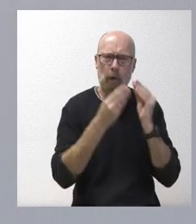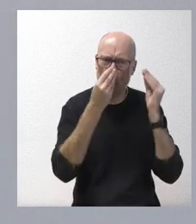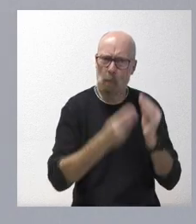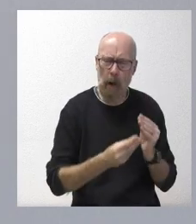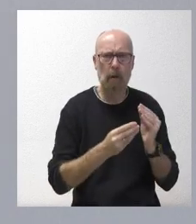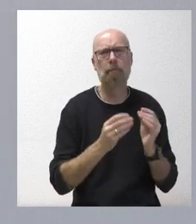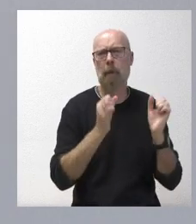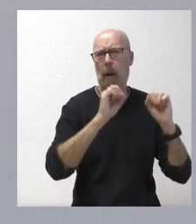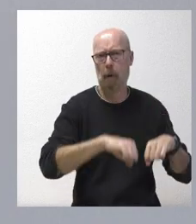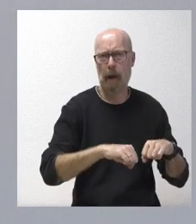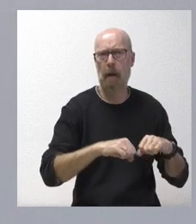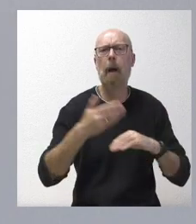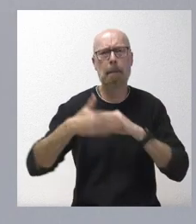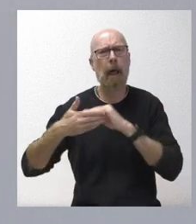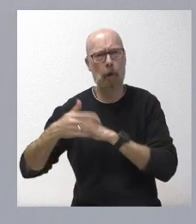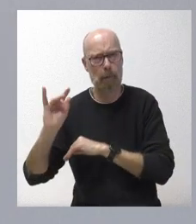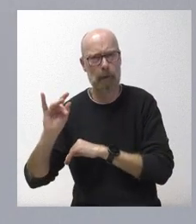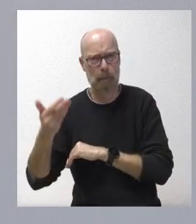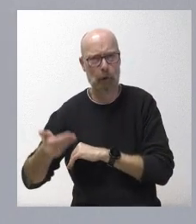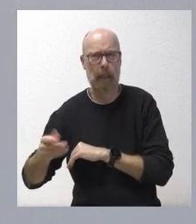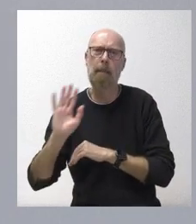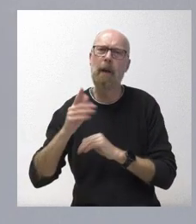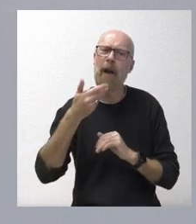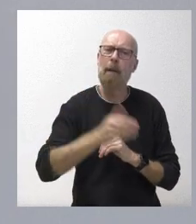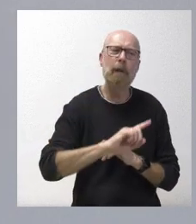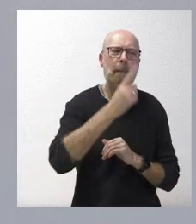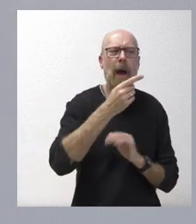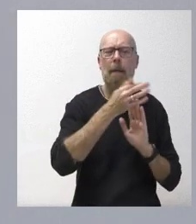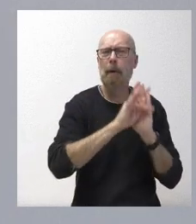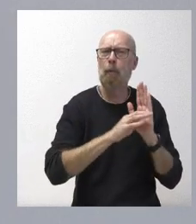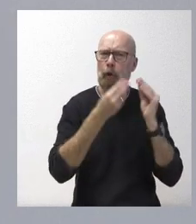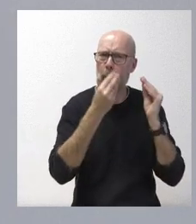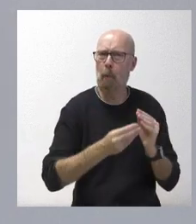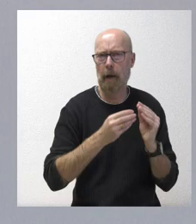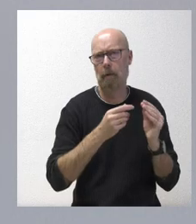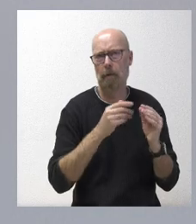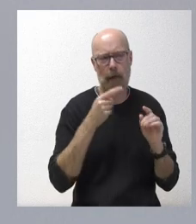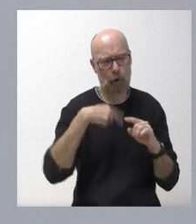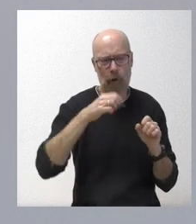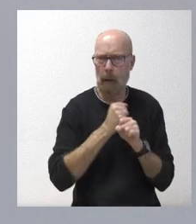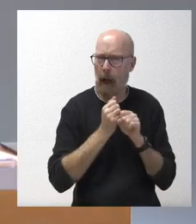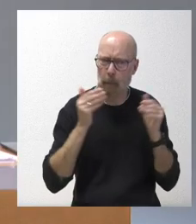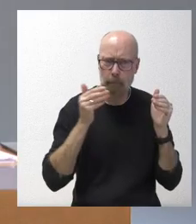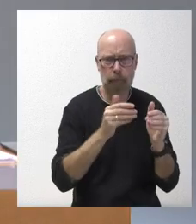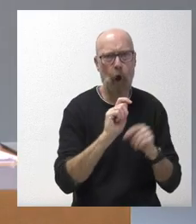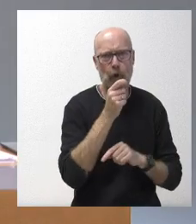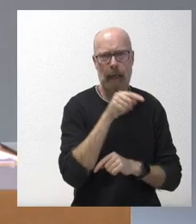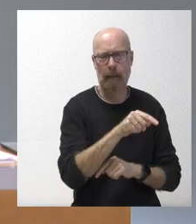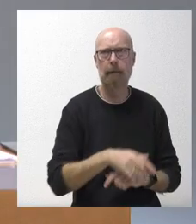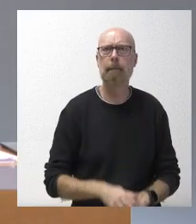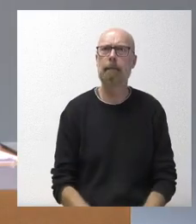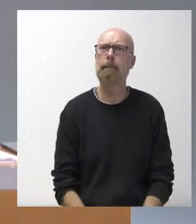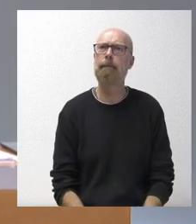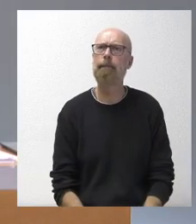Importan los plazos, pero lo que más nos importa es tener el presupuesto y que este sea un buen presupuesto y vamos a trabajar en esa dirección. Sí, el líder del PSOE ha dicho